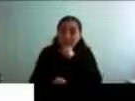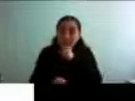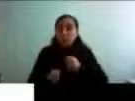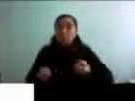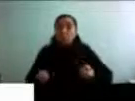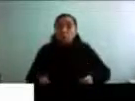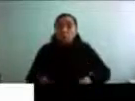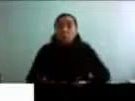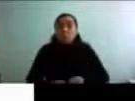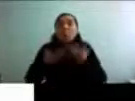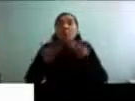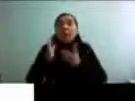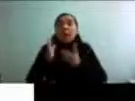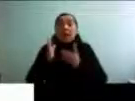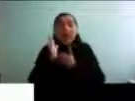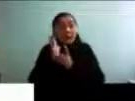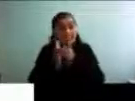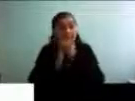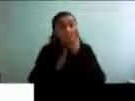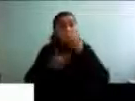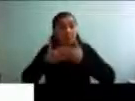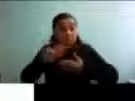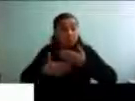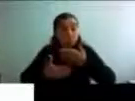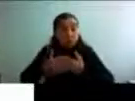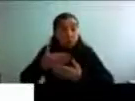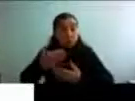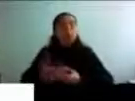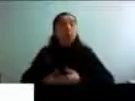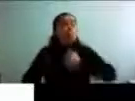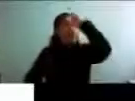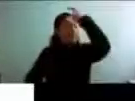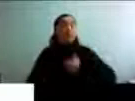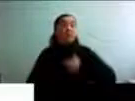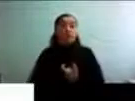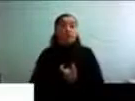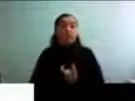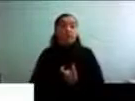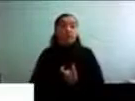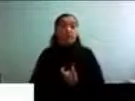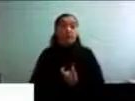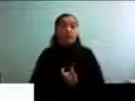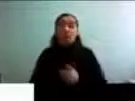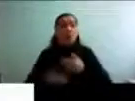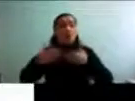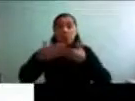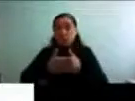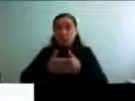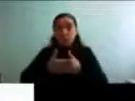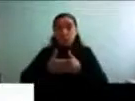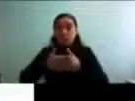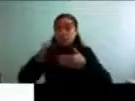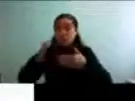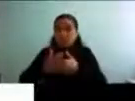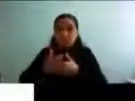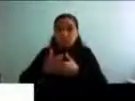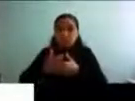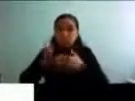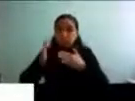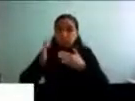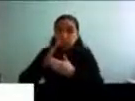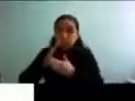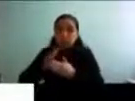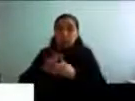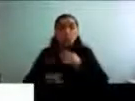a continuar nuestro desarrollo como sujetos, ¿no? A no estancarnos, porque cuando no se nos